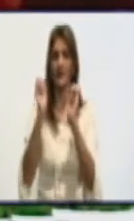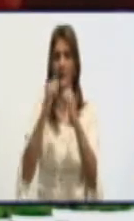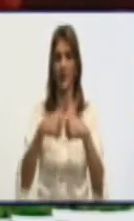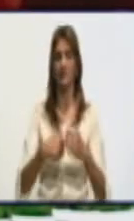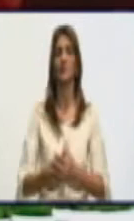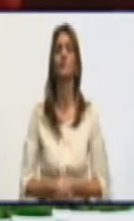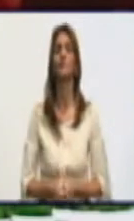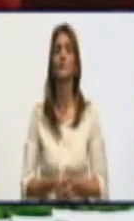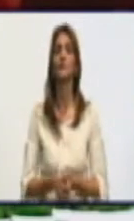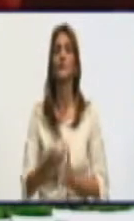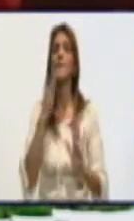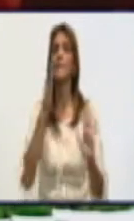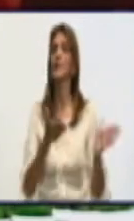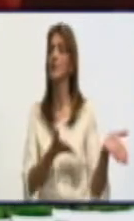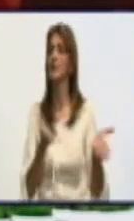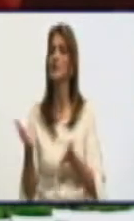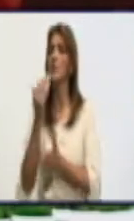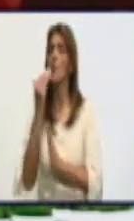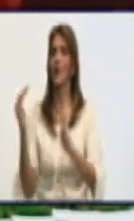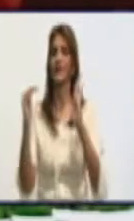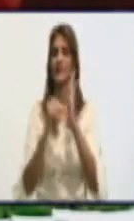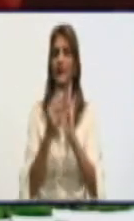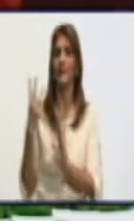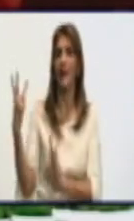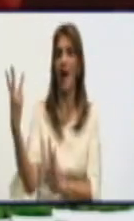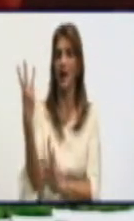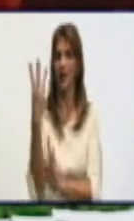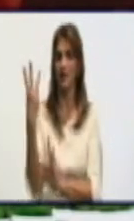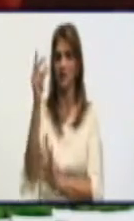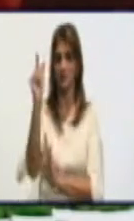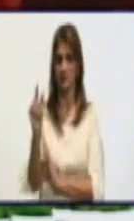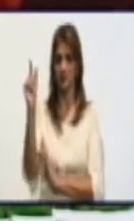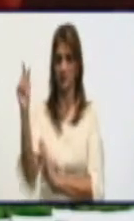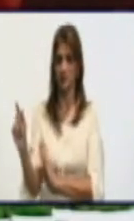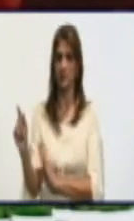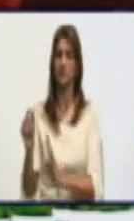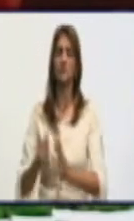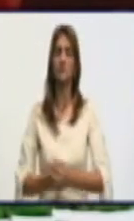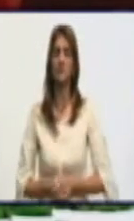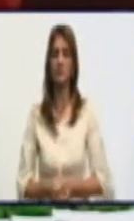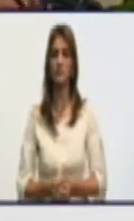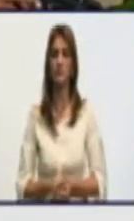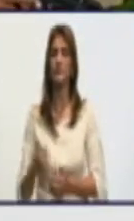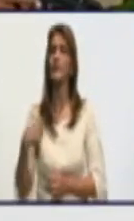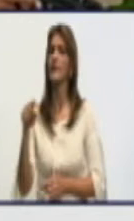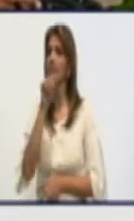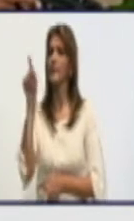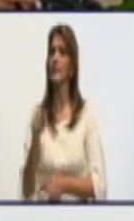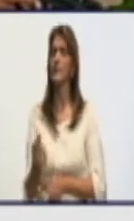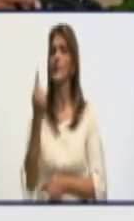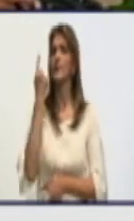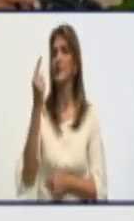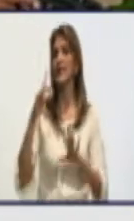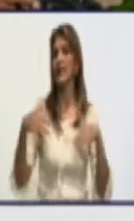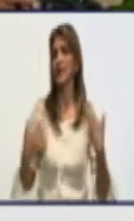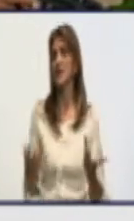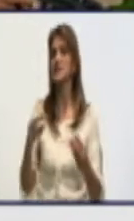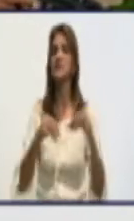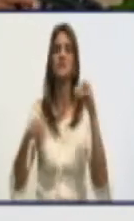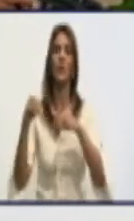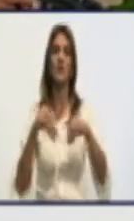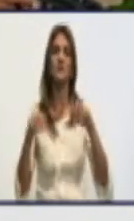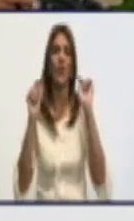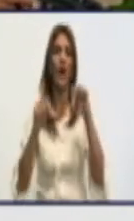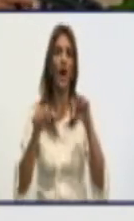para Arnel y para Joinel, las buenas tardes. Roger, ¿qué panorámica vive en este momento el sector